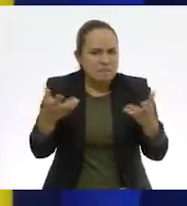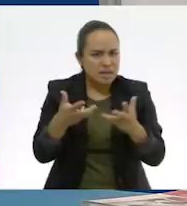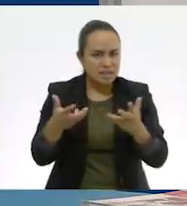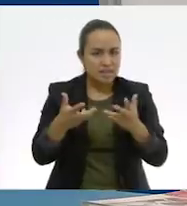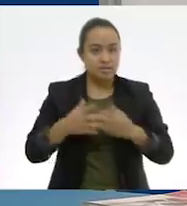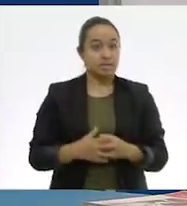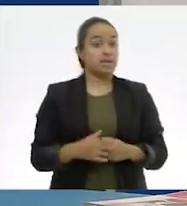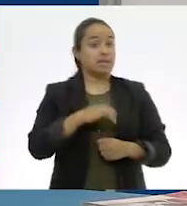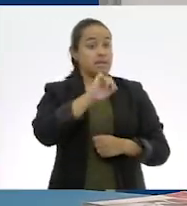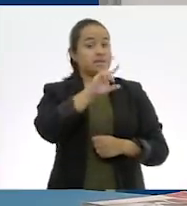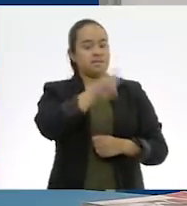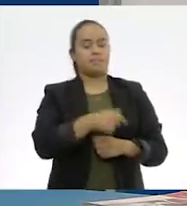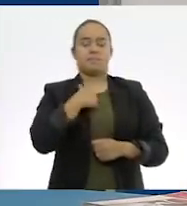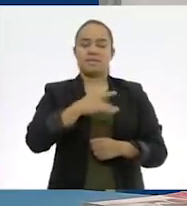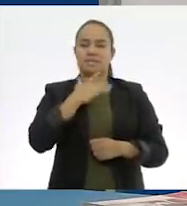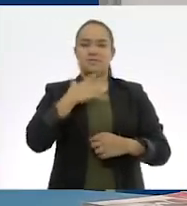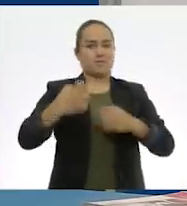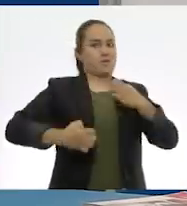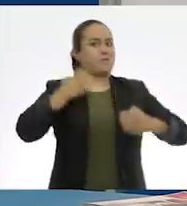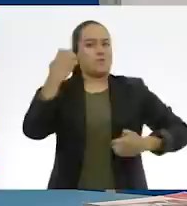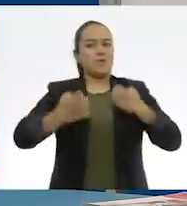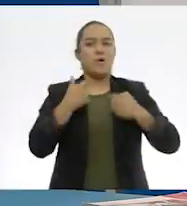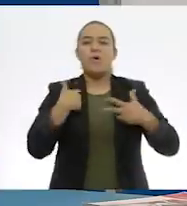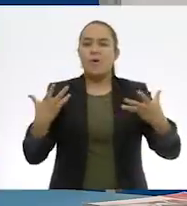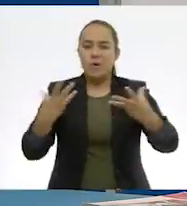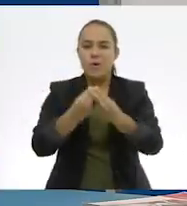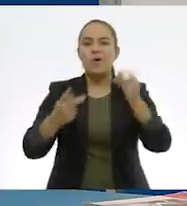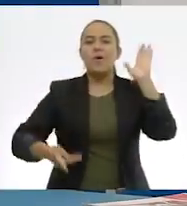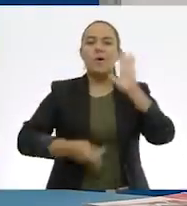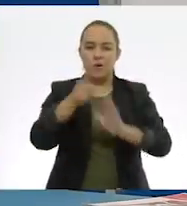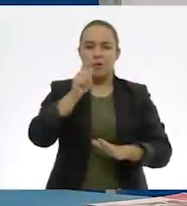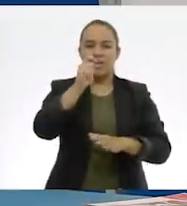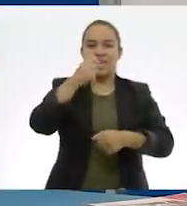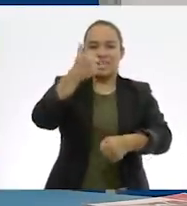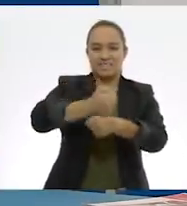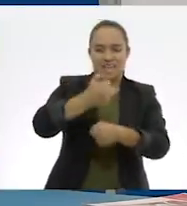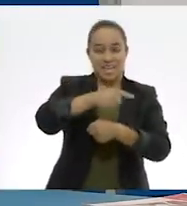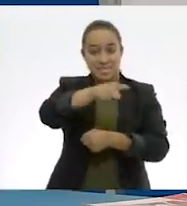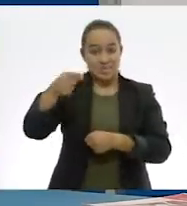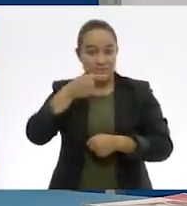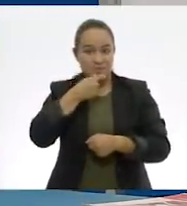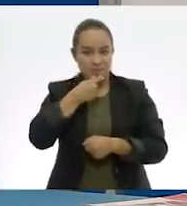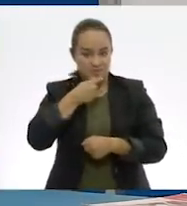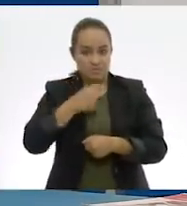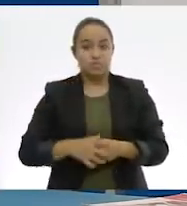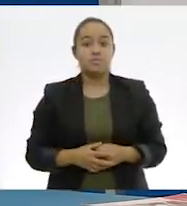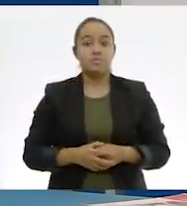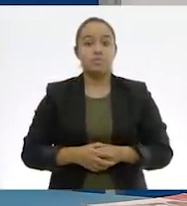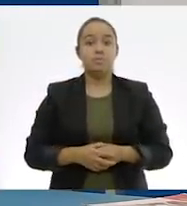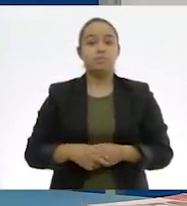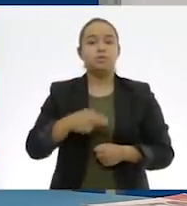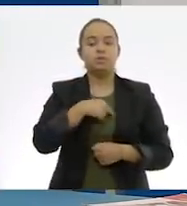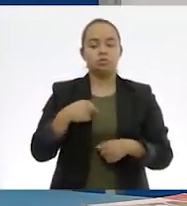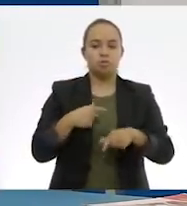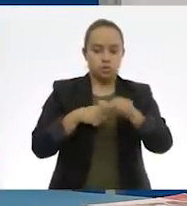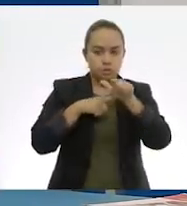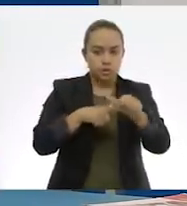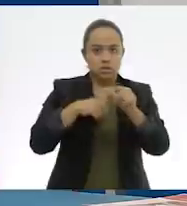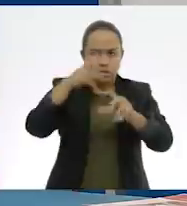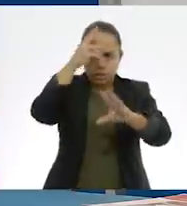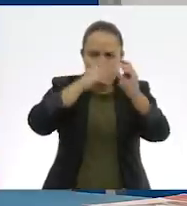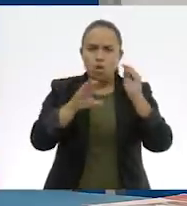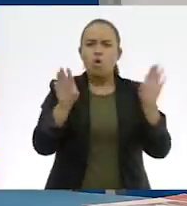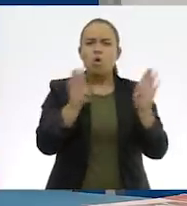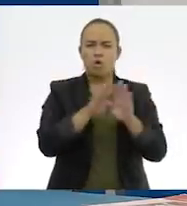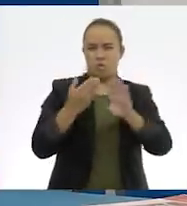Sí, la verdad es que estoy muy emocionada de estar otra vez con los niños y con las niñas de sexto. Y más que nada porque vamos a darle continuidad a nuestro